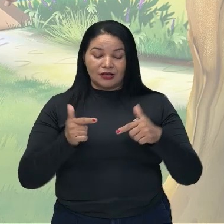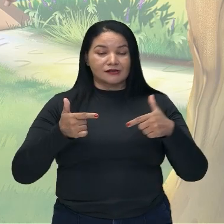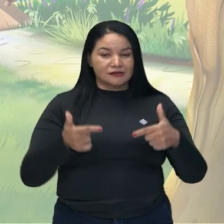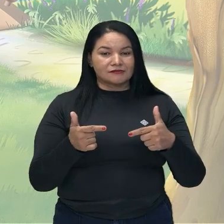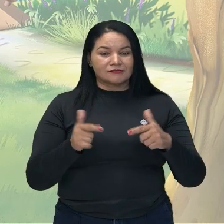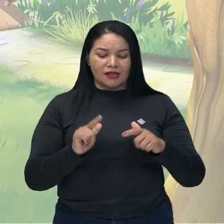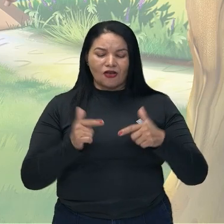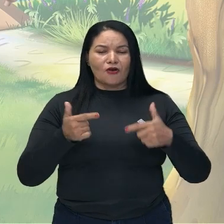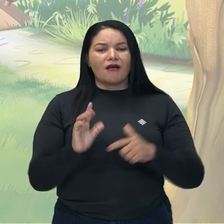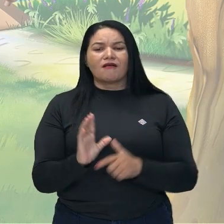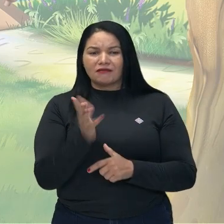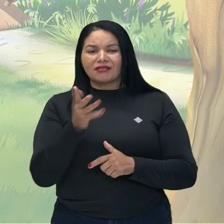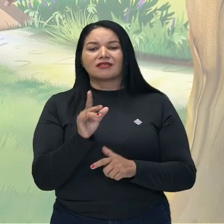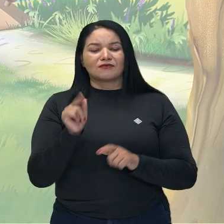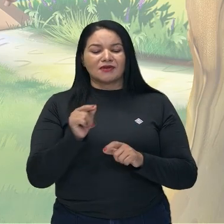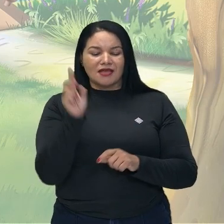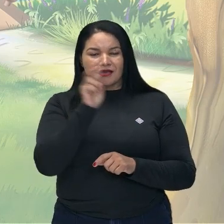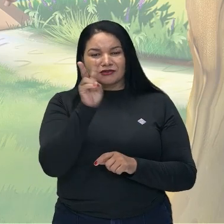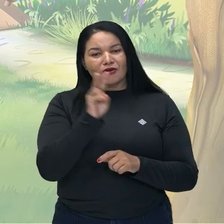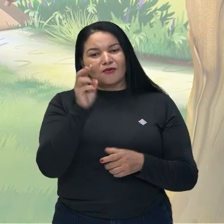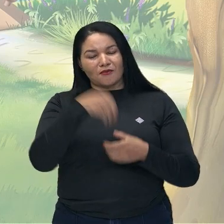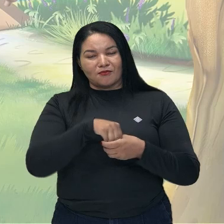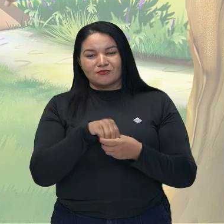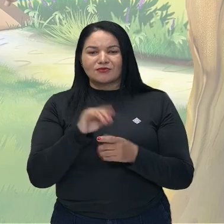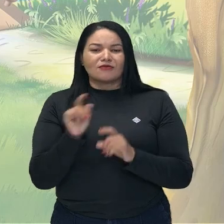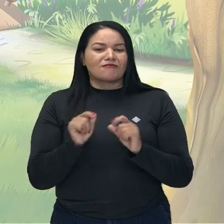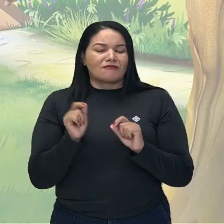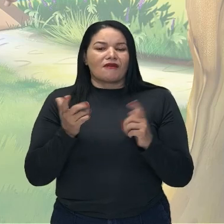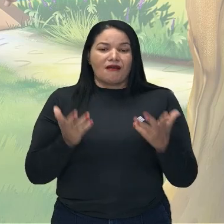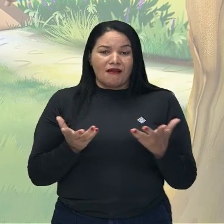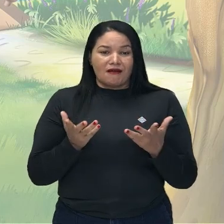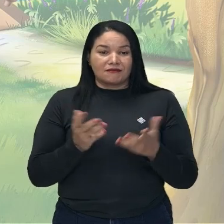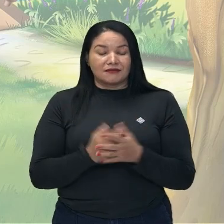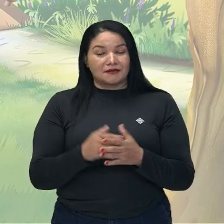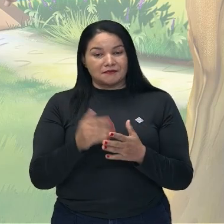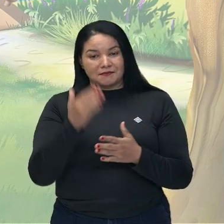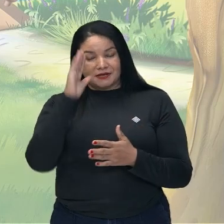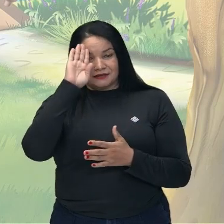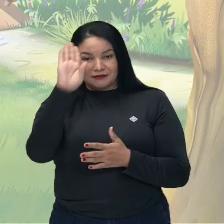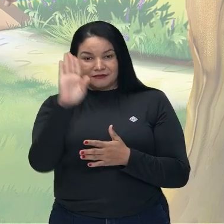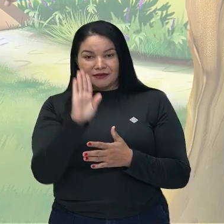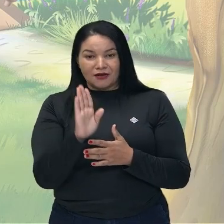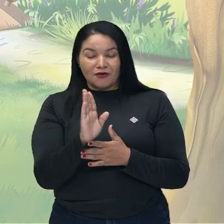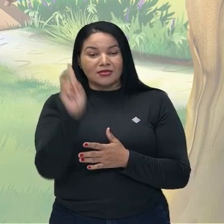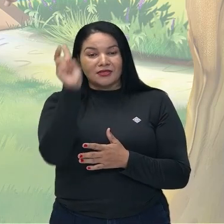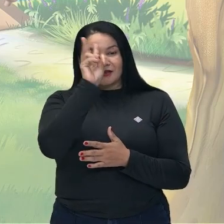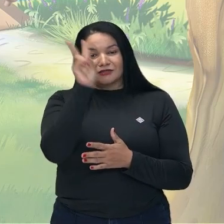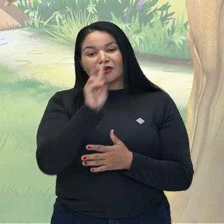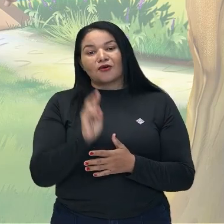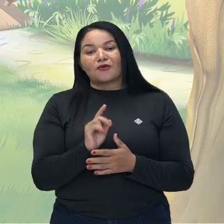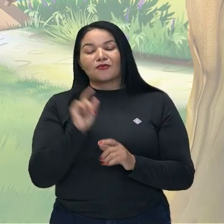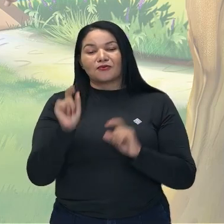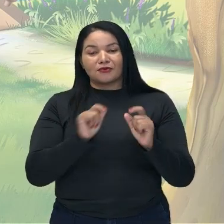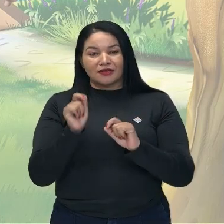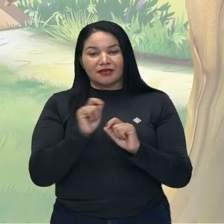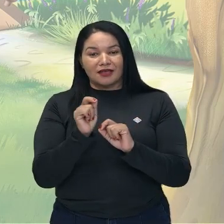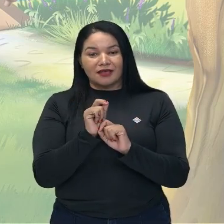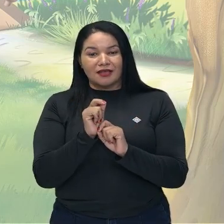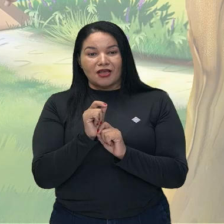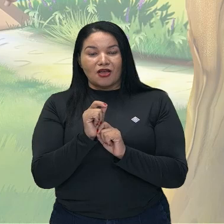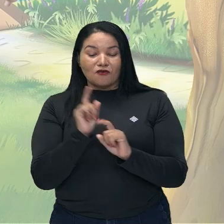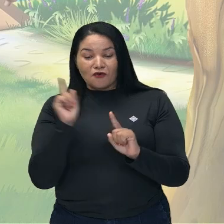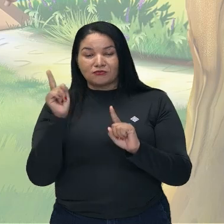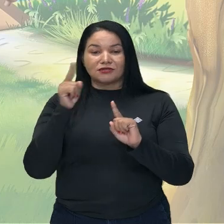acontece en esta historia? Entonces, la acción principal de la historia es la misión de